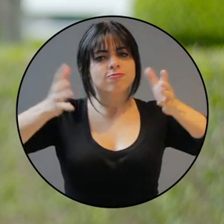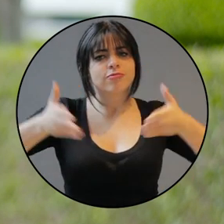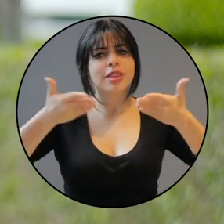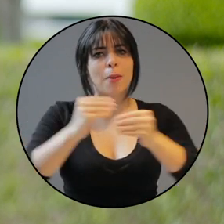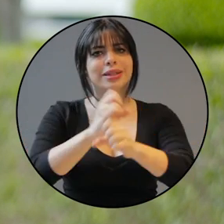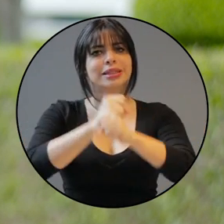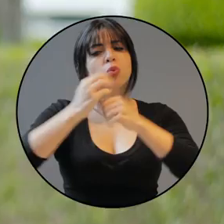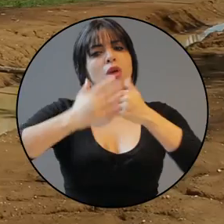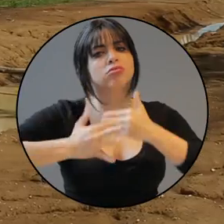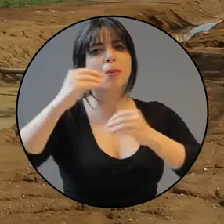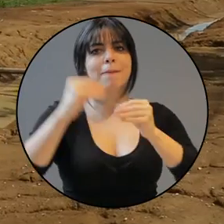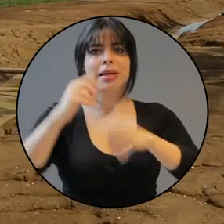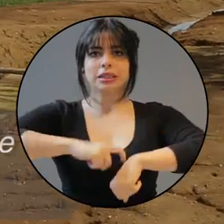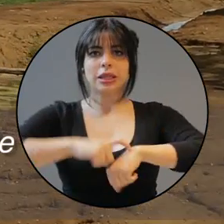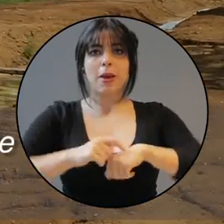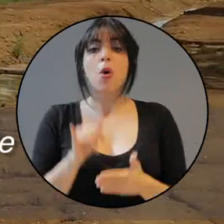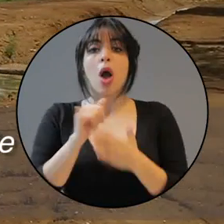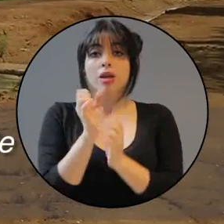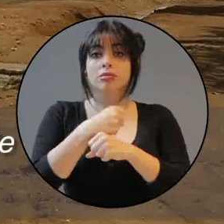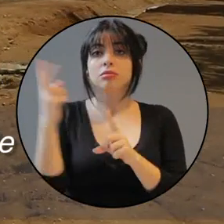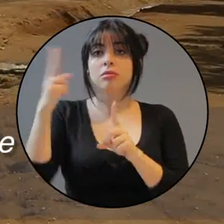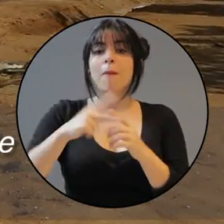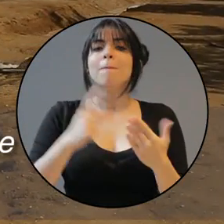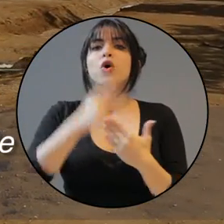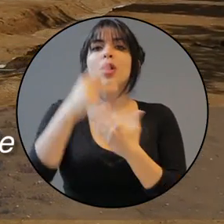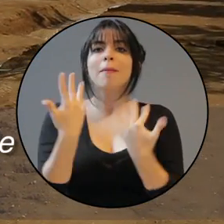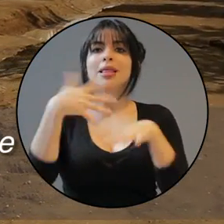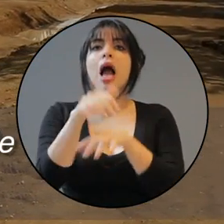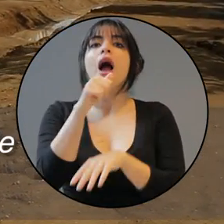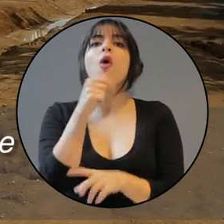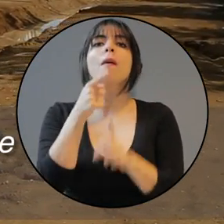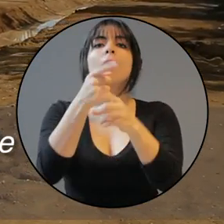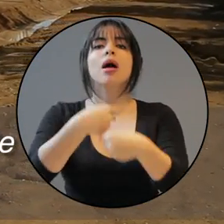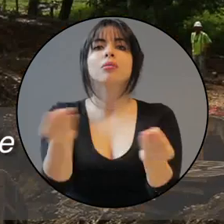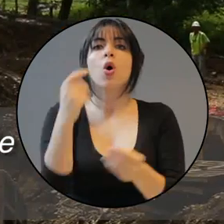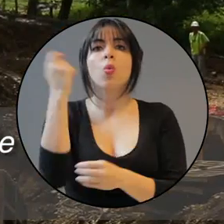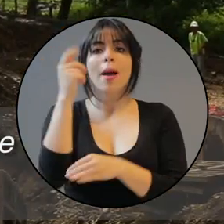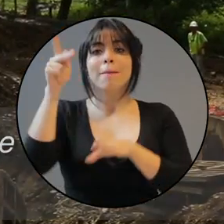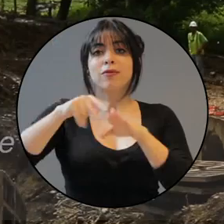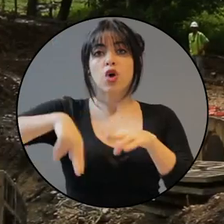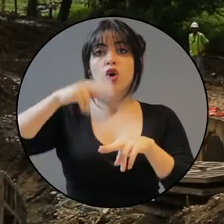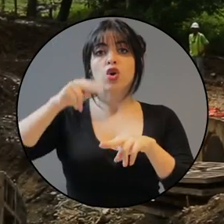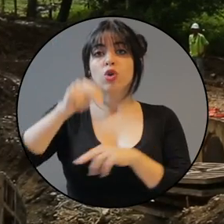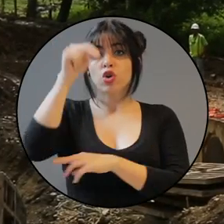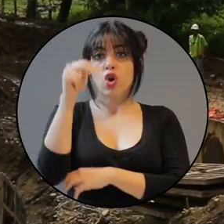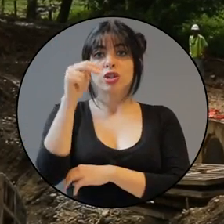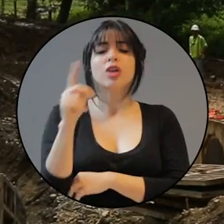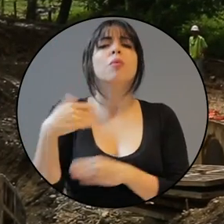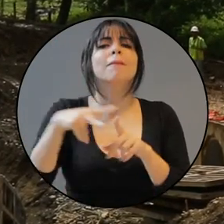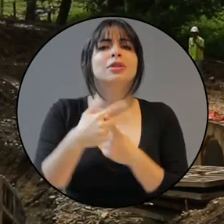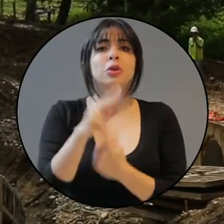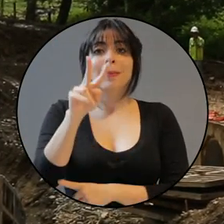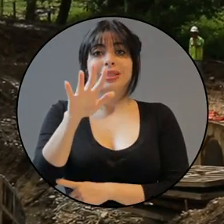seguridad en largo plazo. De allí la ejecución del Programa Integral de Abastecimiento de Agua para Guanacaste Pacífico Norte, lanzado el 25